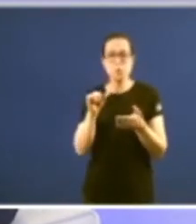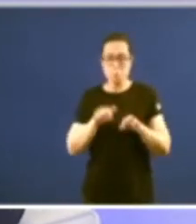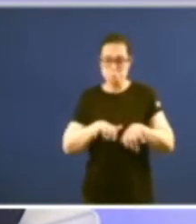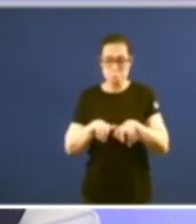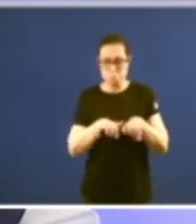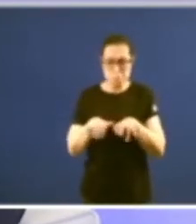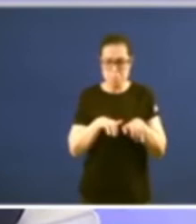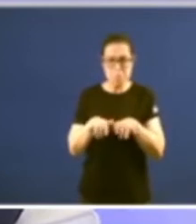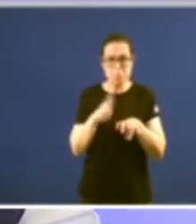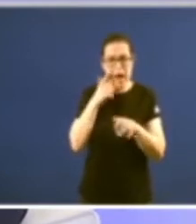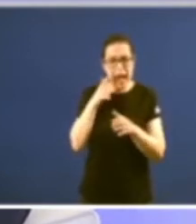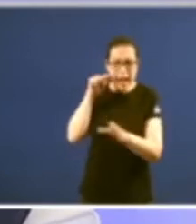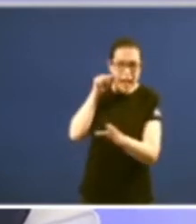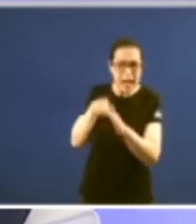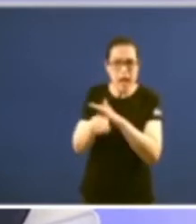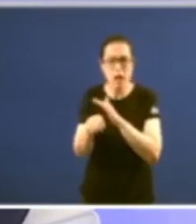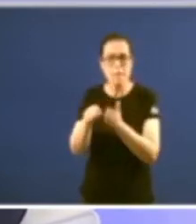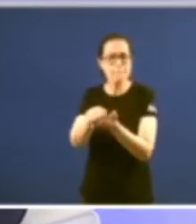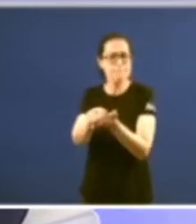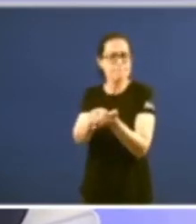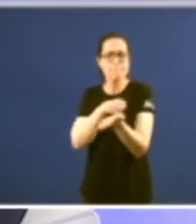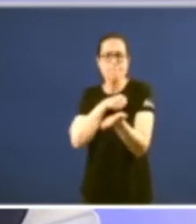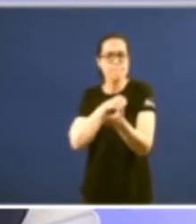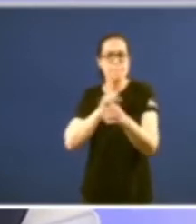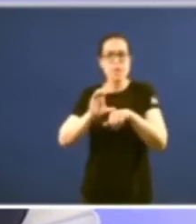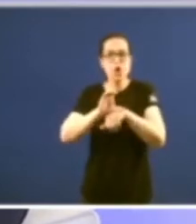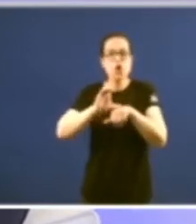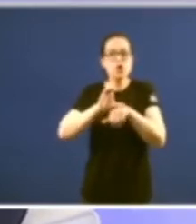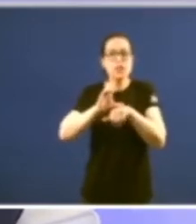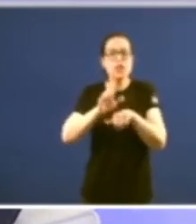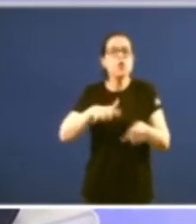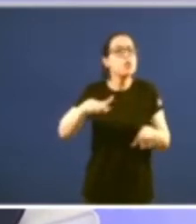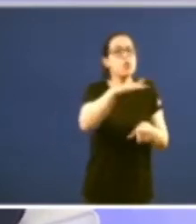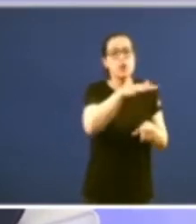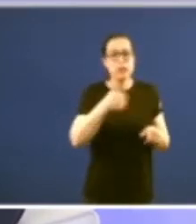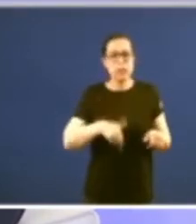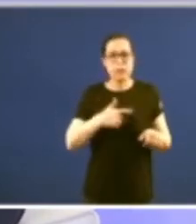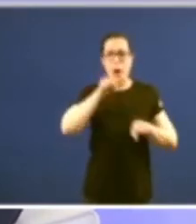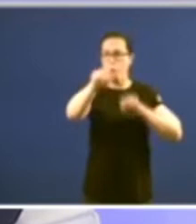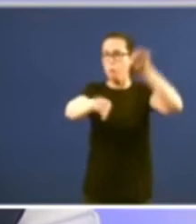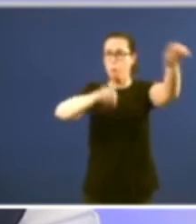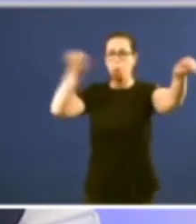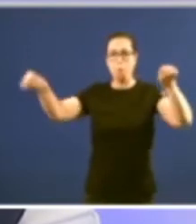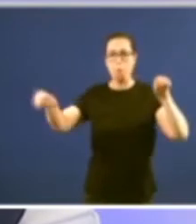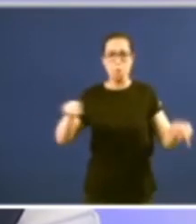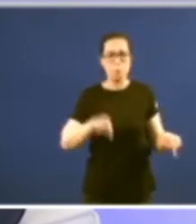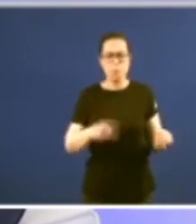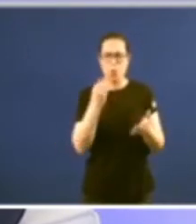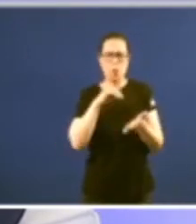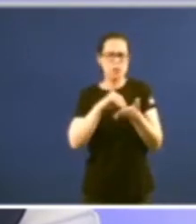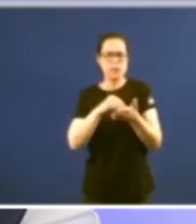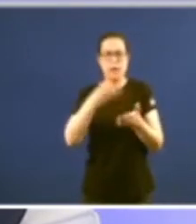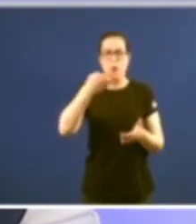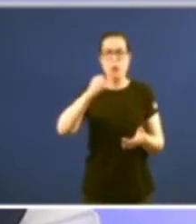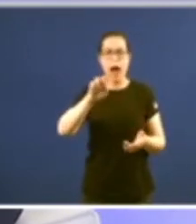había prácticamente nada os conseguiría estaban repartidas por pisos de Santiago e teño oído moitas veces a José Luis Barreiro moi bo